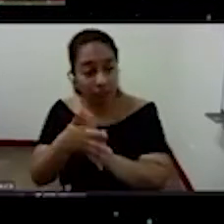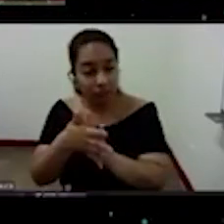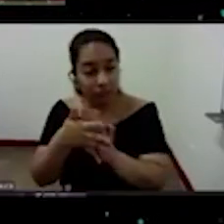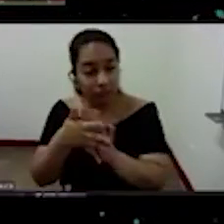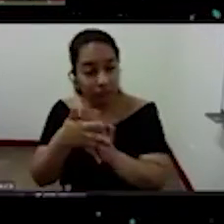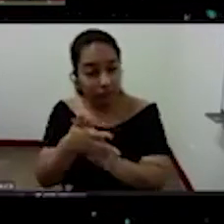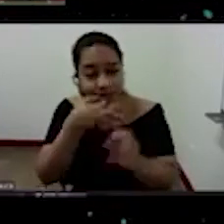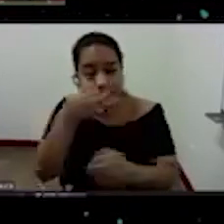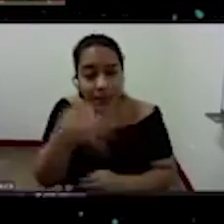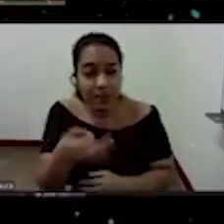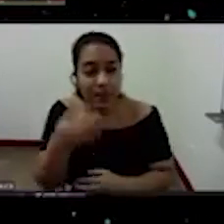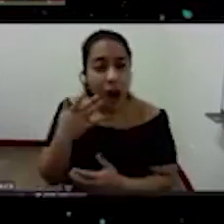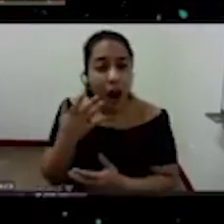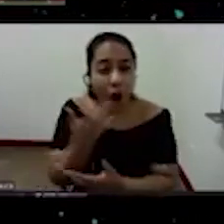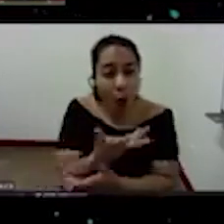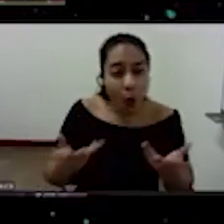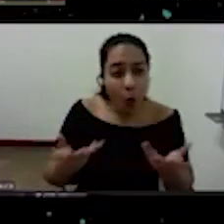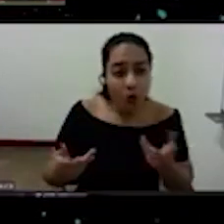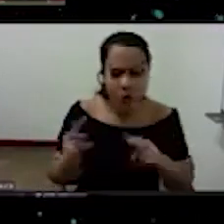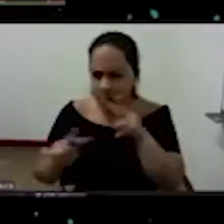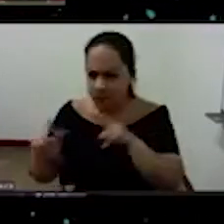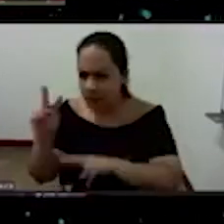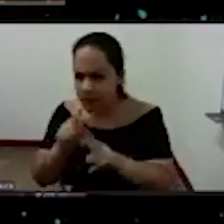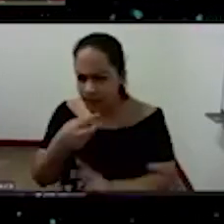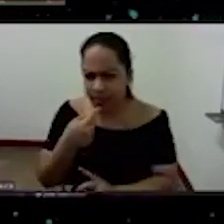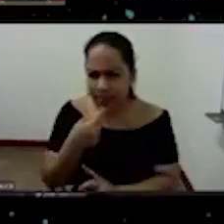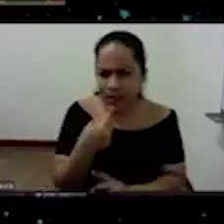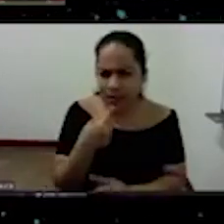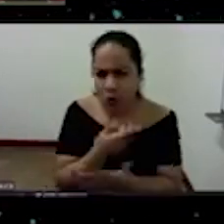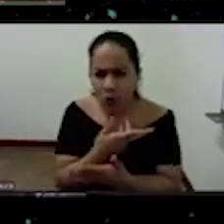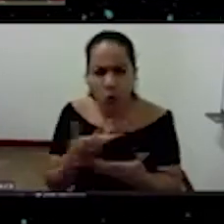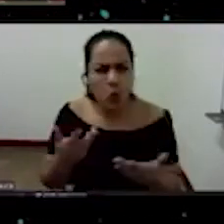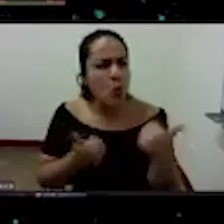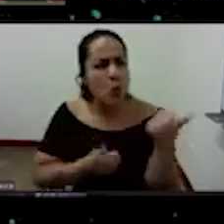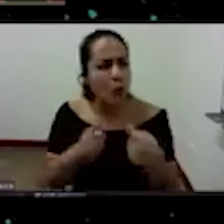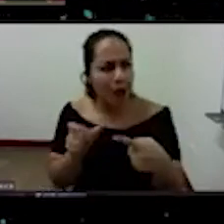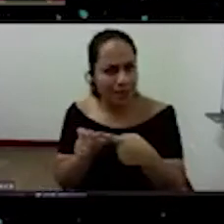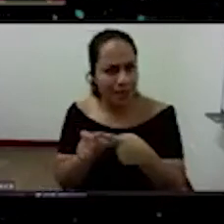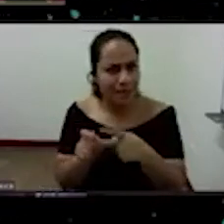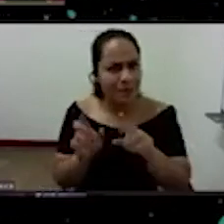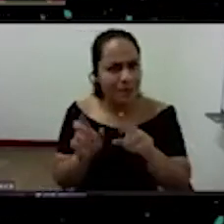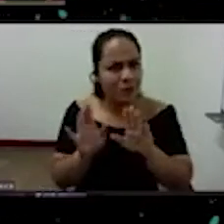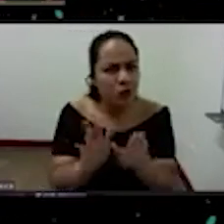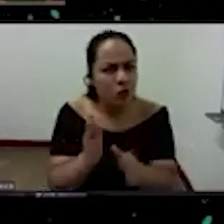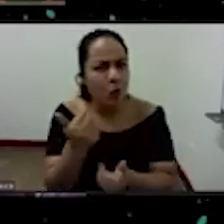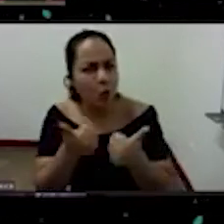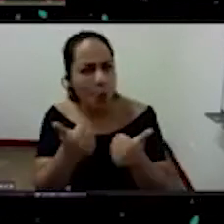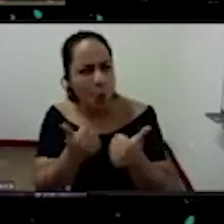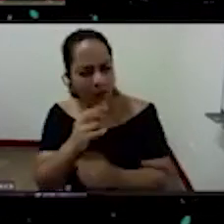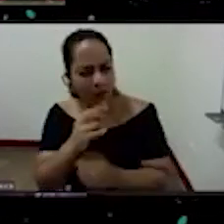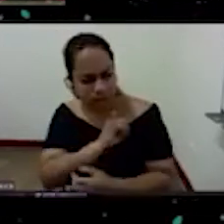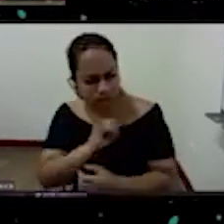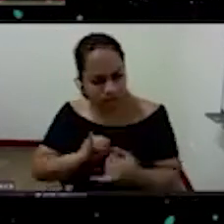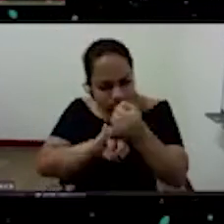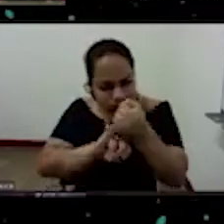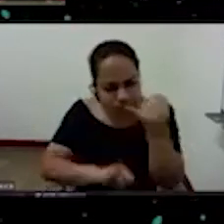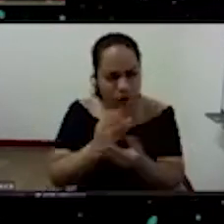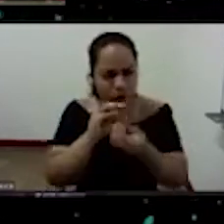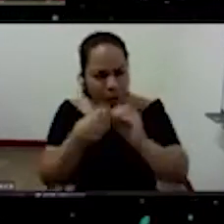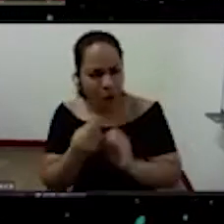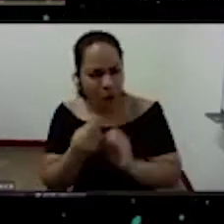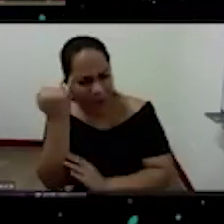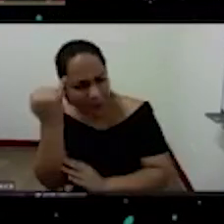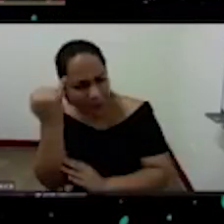todo lo que yo puedo decir en términos de autonomía del pensamiento